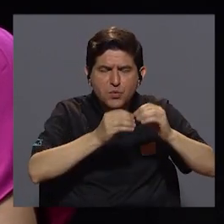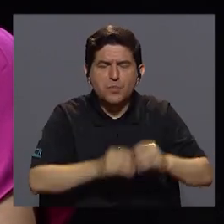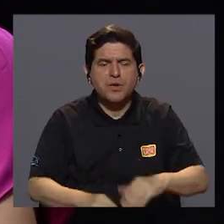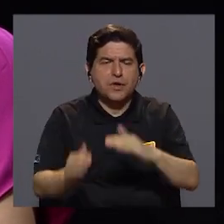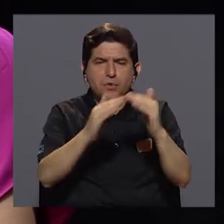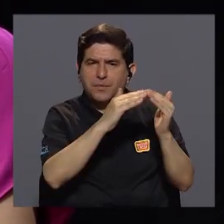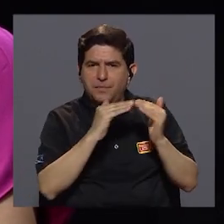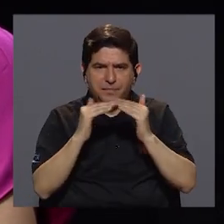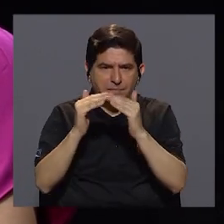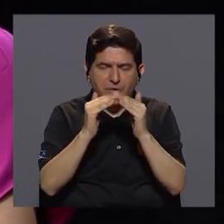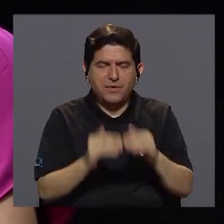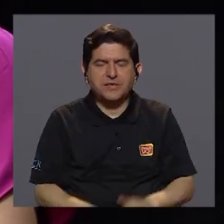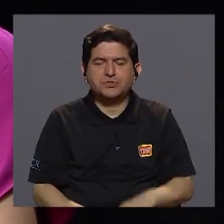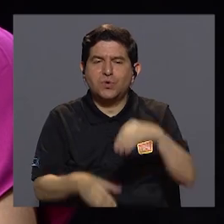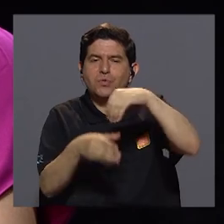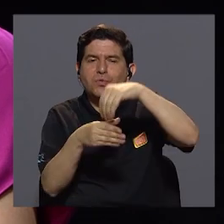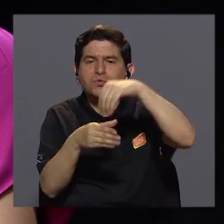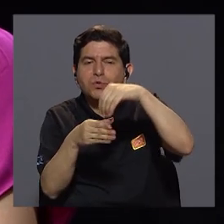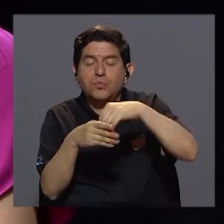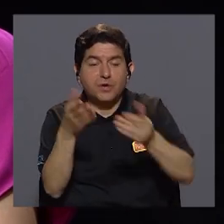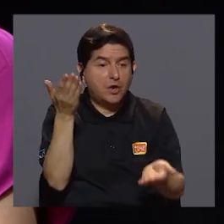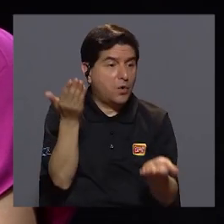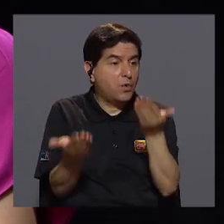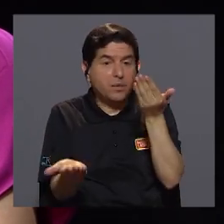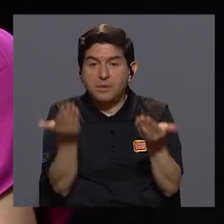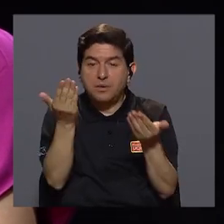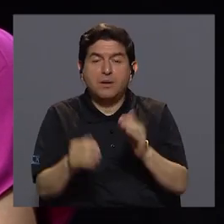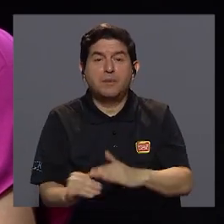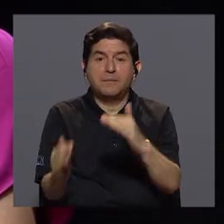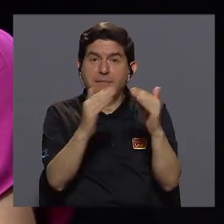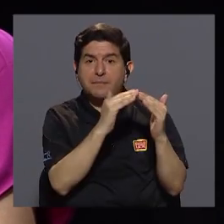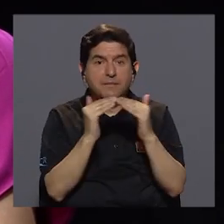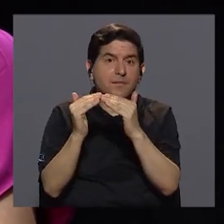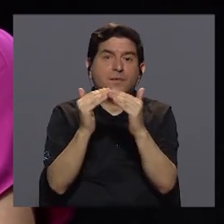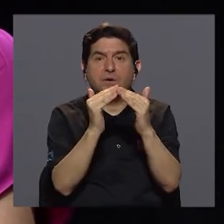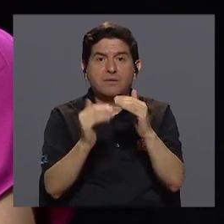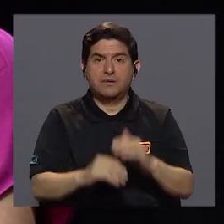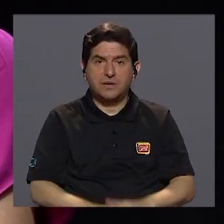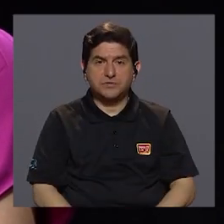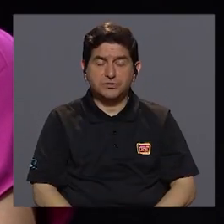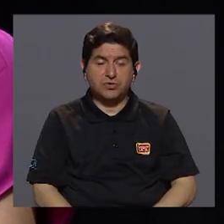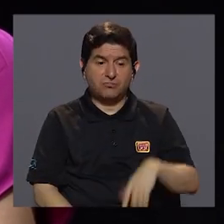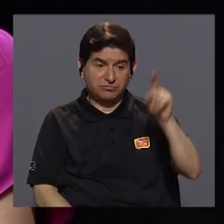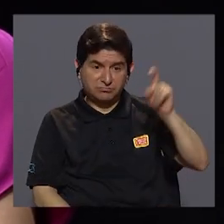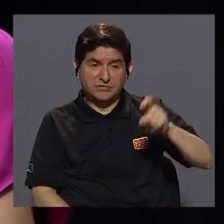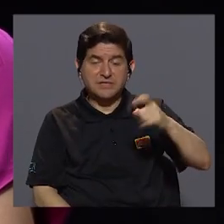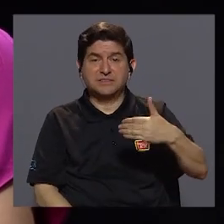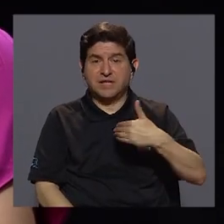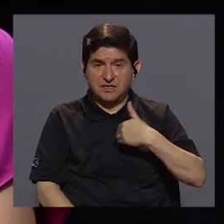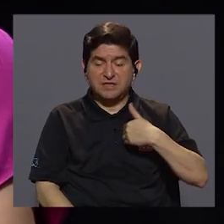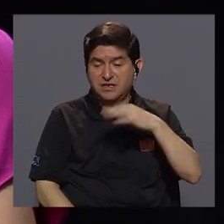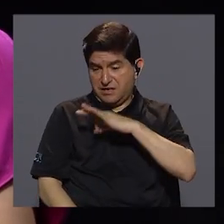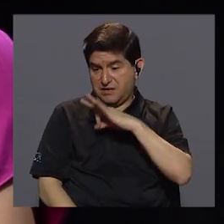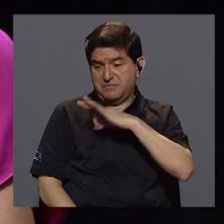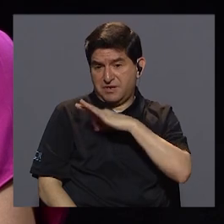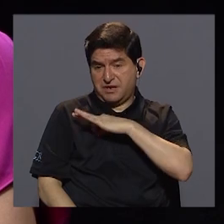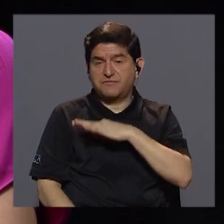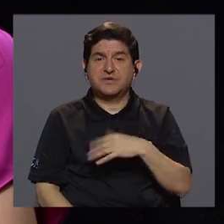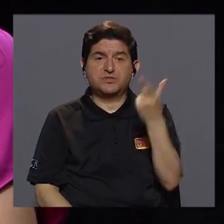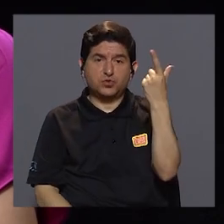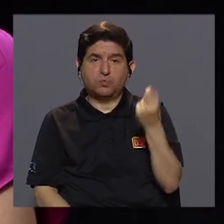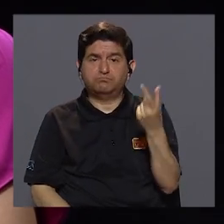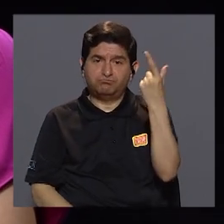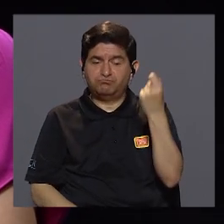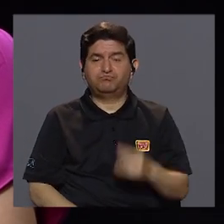población aportante en comparación con la población que requiere recibir los beneficios de la pensión.